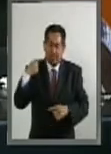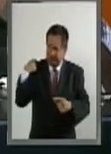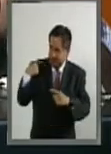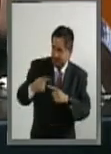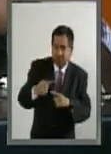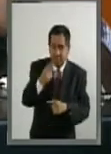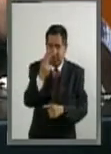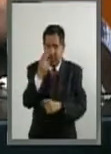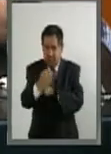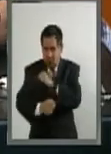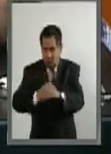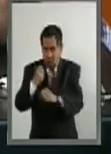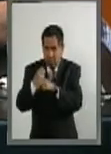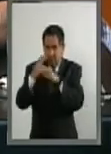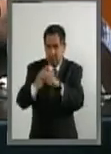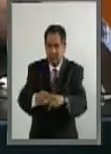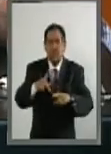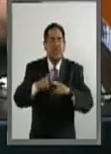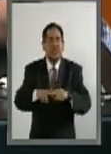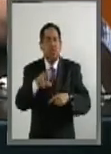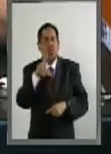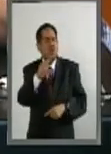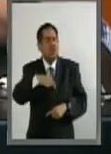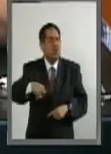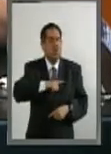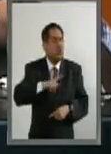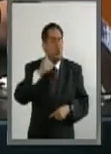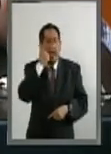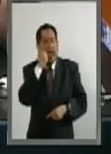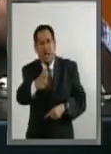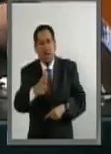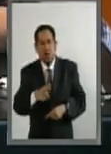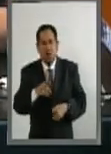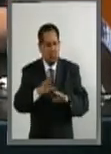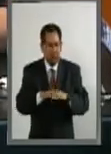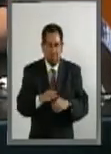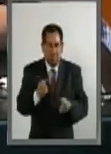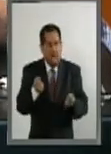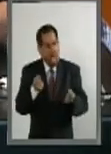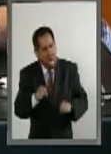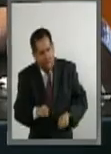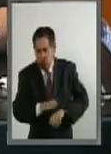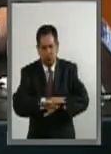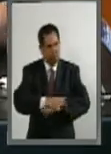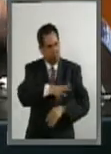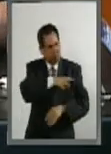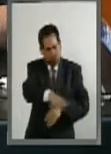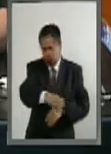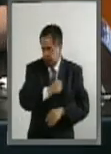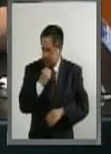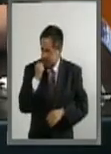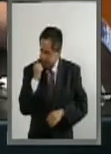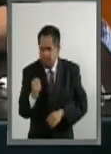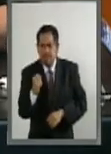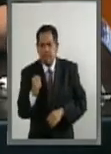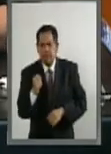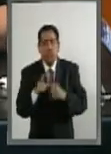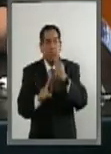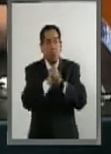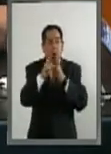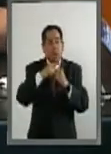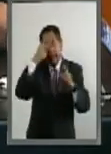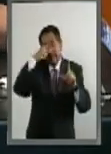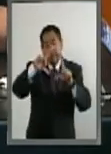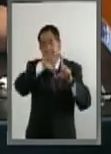25 años, es que no hemos querido dar nuestro brazo a tercer y entender que el problema es de México,